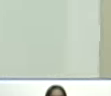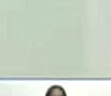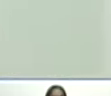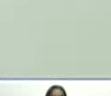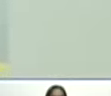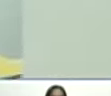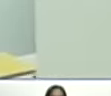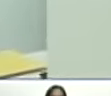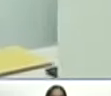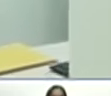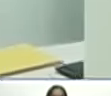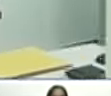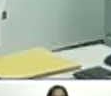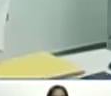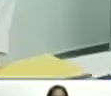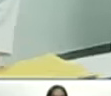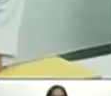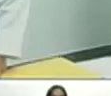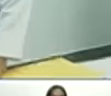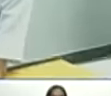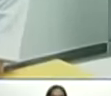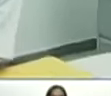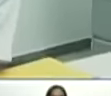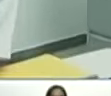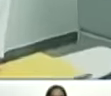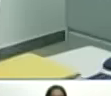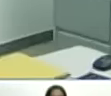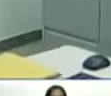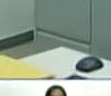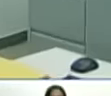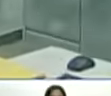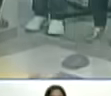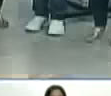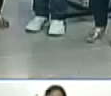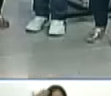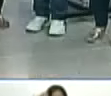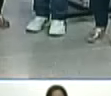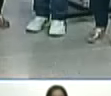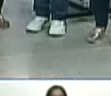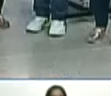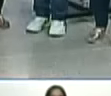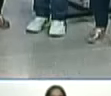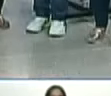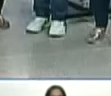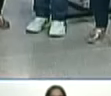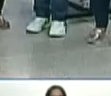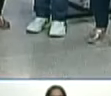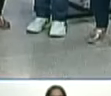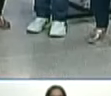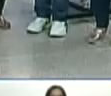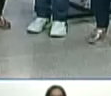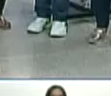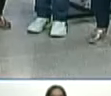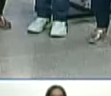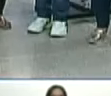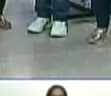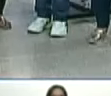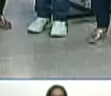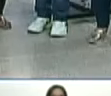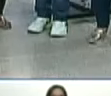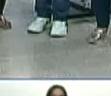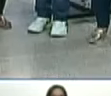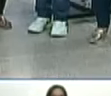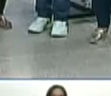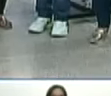obligados ética moral y espiritualmente a hacer avanzar nuestra patria